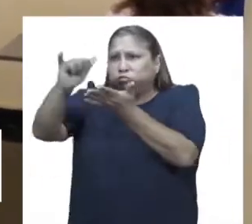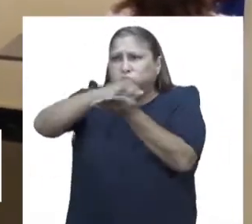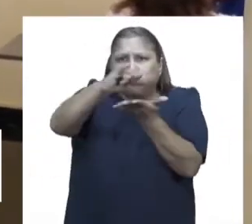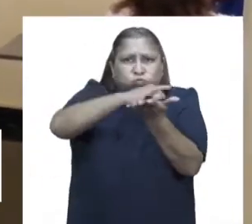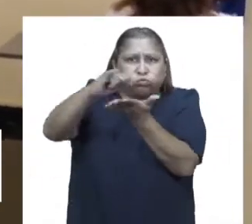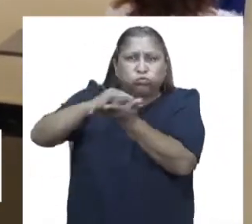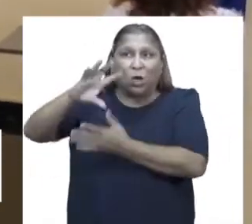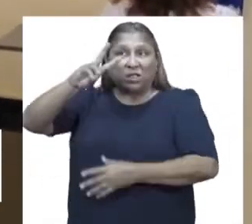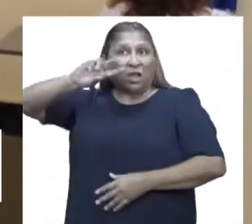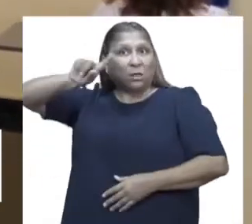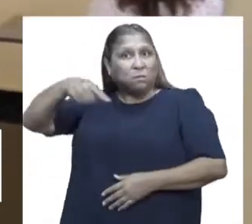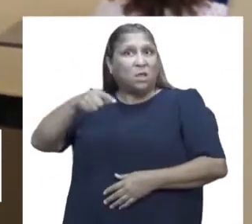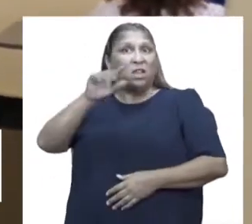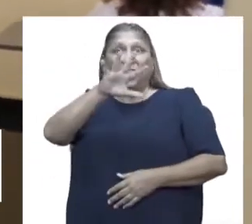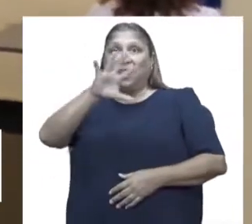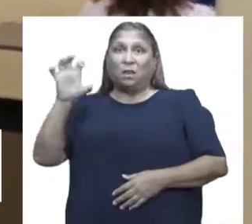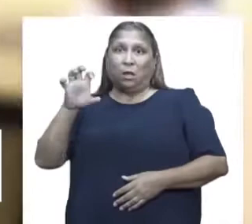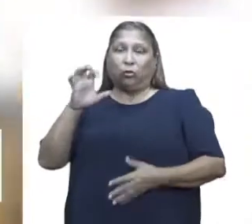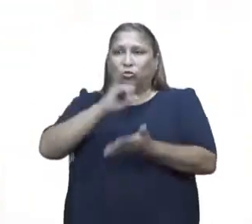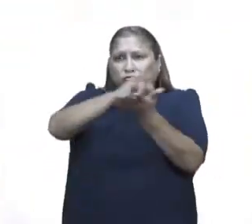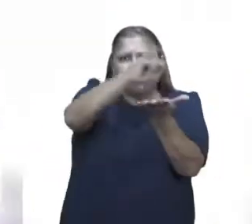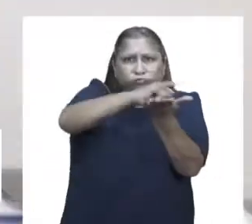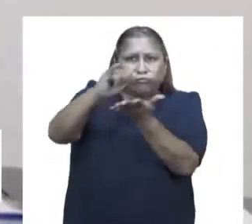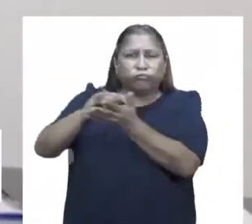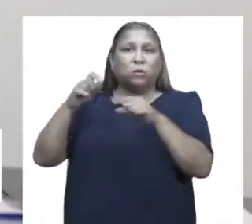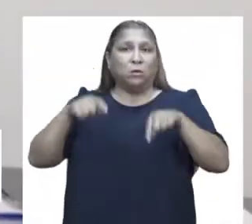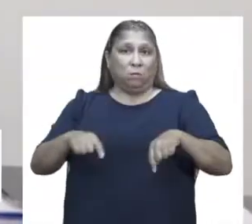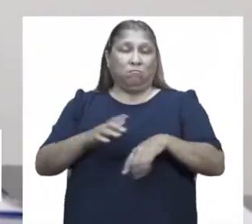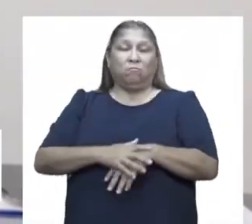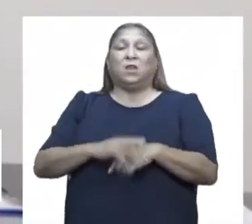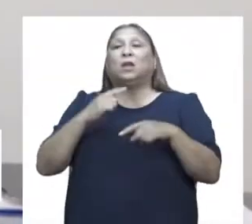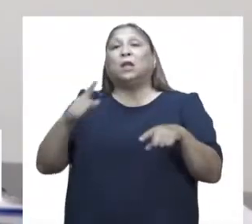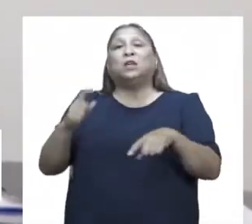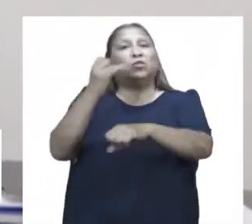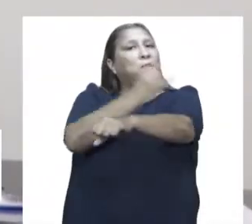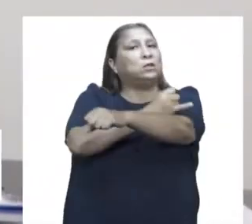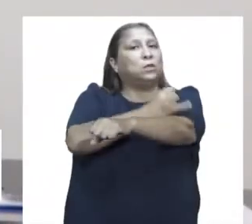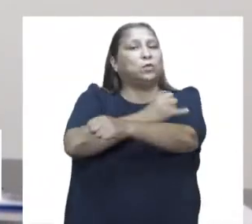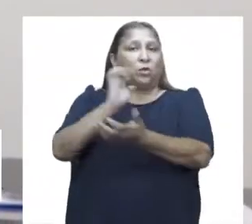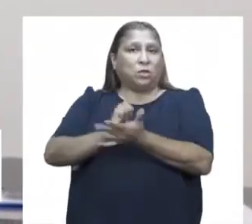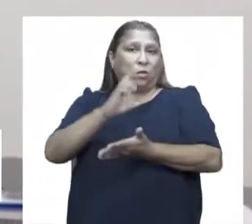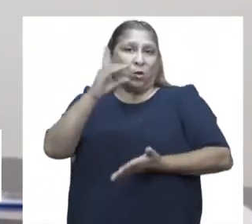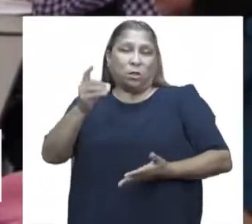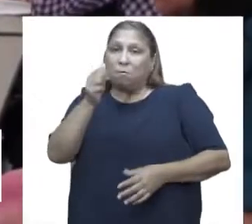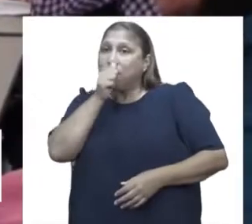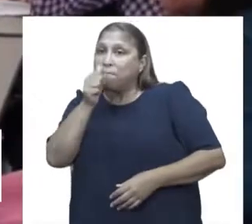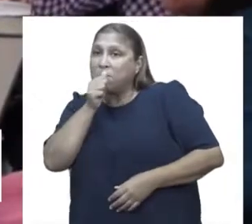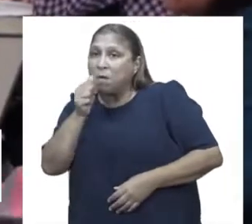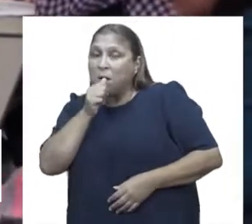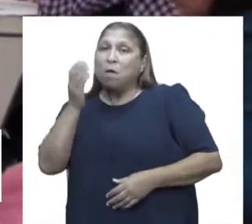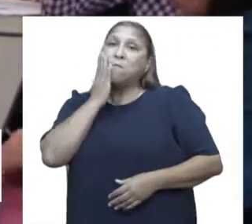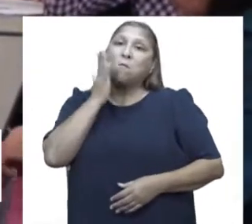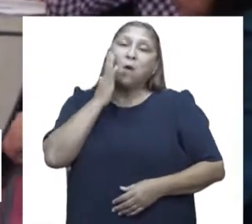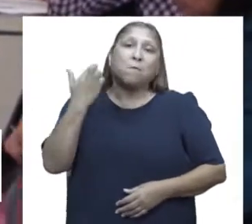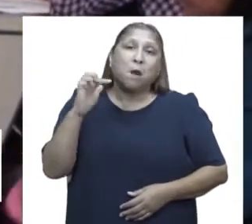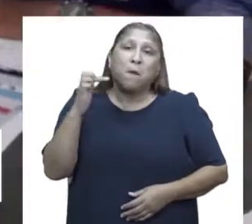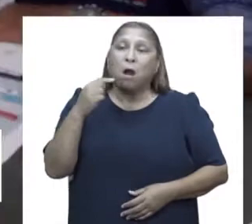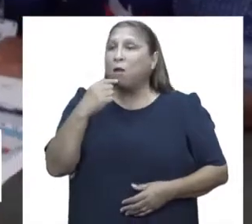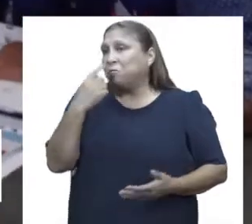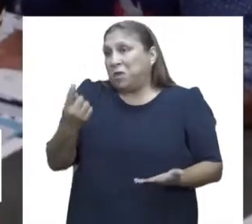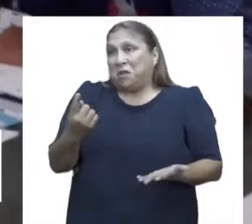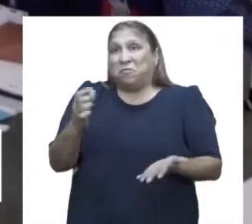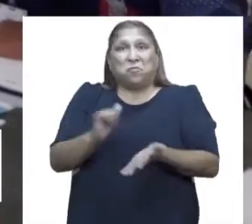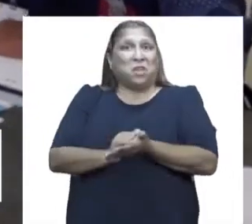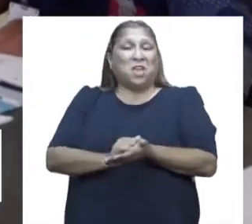caso ha tenido 6.500 reenvíos. Incluso en el caso de las instituciones educativas privadas, las madres y padres de familia